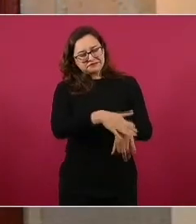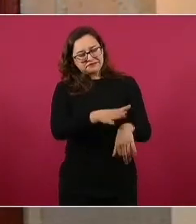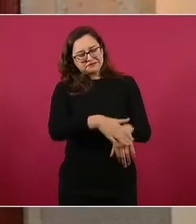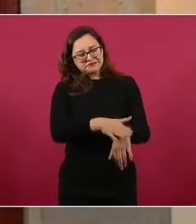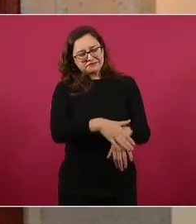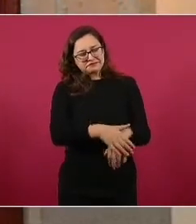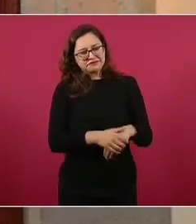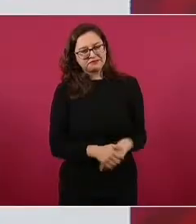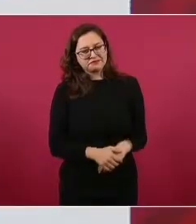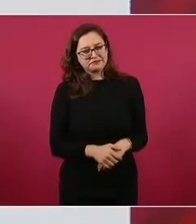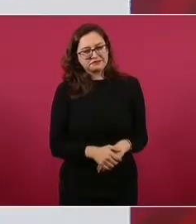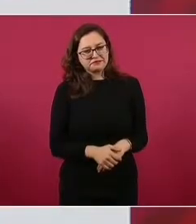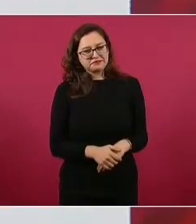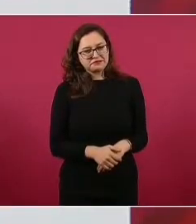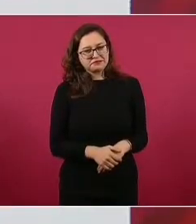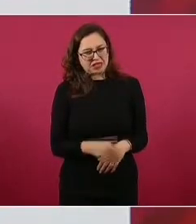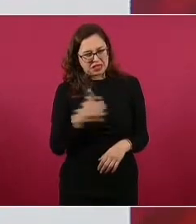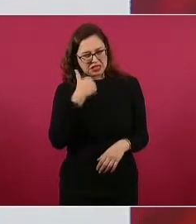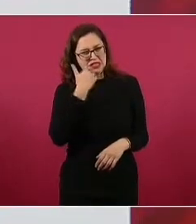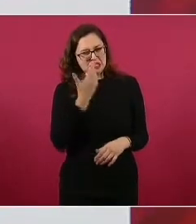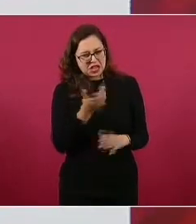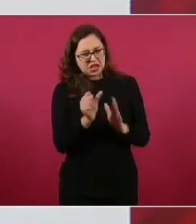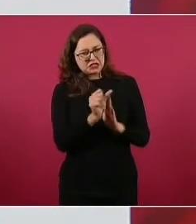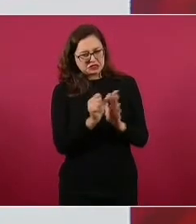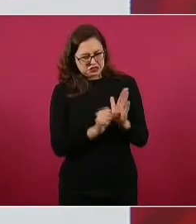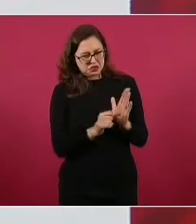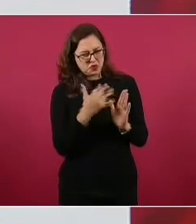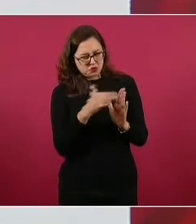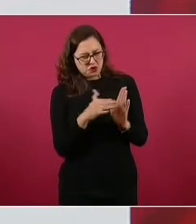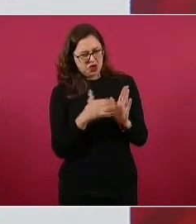¿quieres que te lea el artículo?